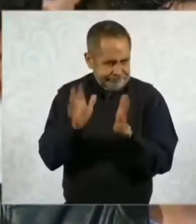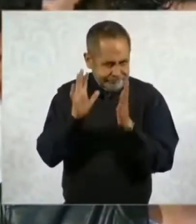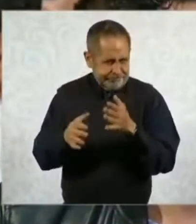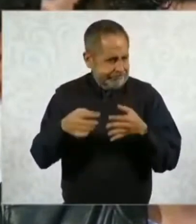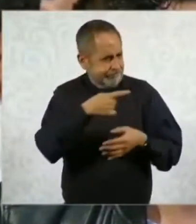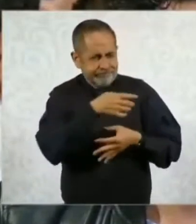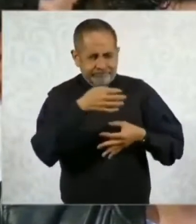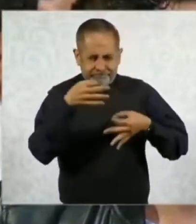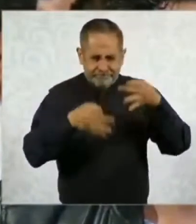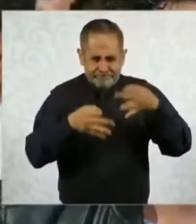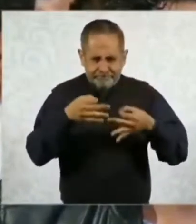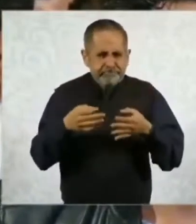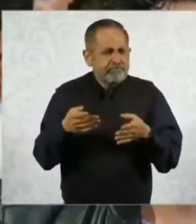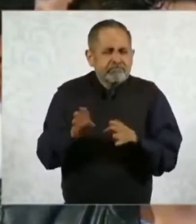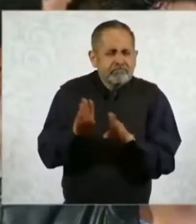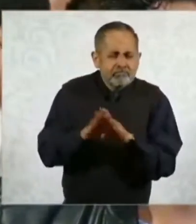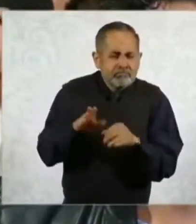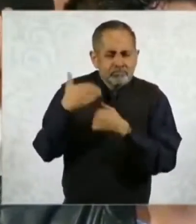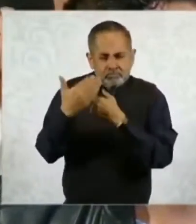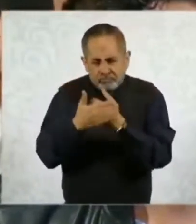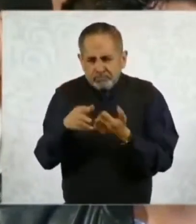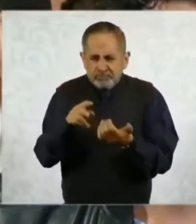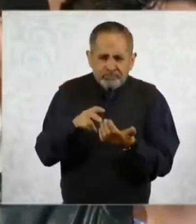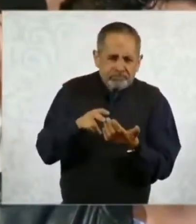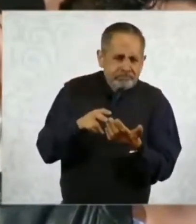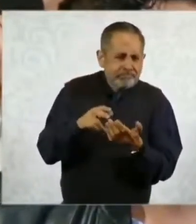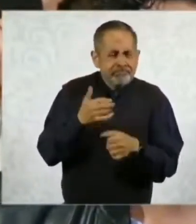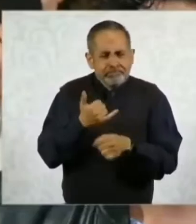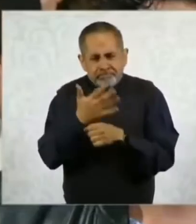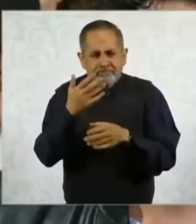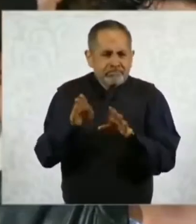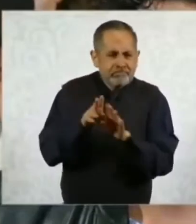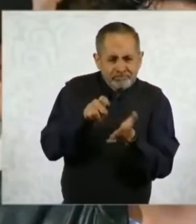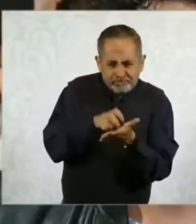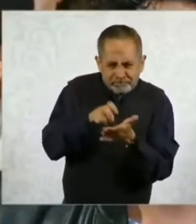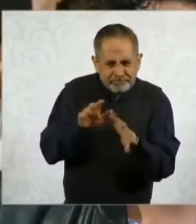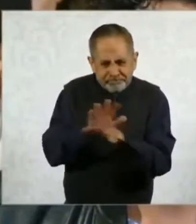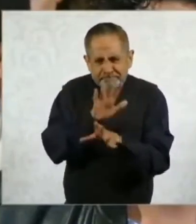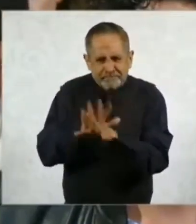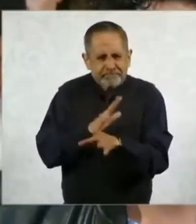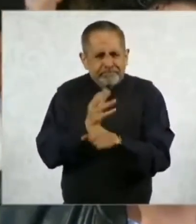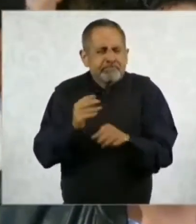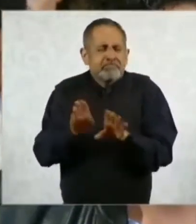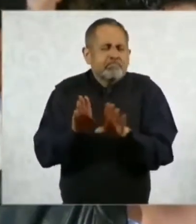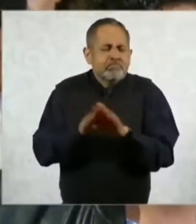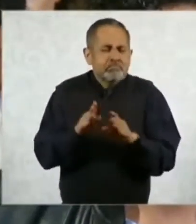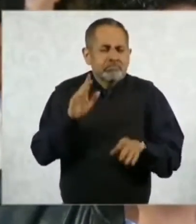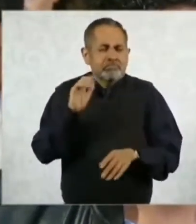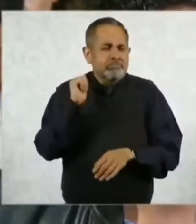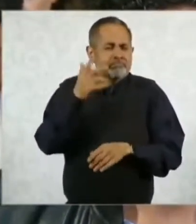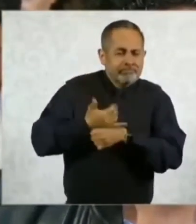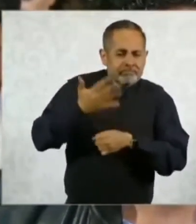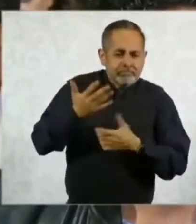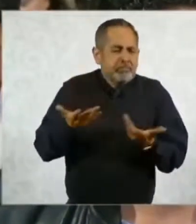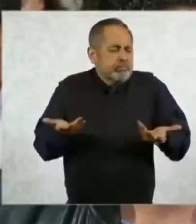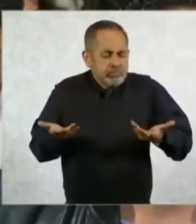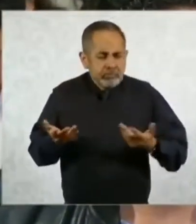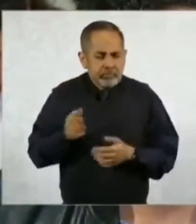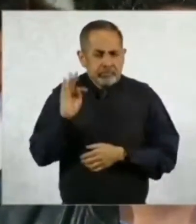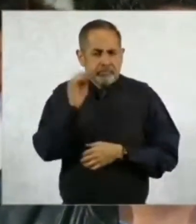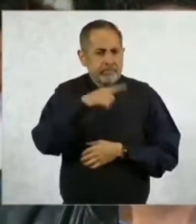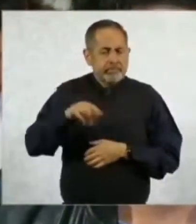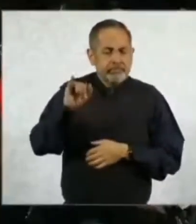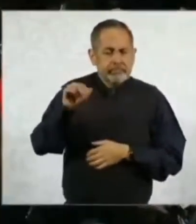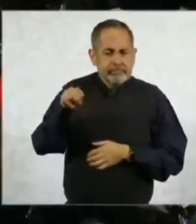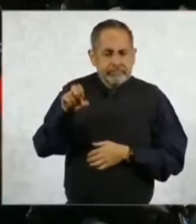que pudiera tener a lo mejor algunas trabas por recursos legales que se estén presentando, sobre todo por la interpretación que pueda tener el